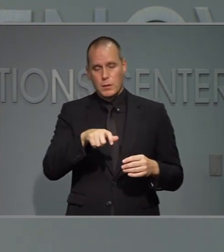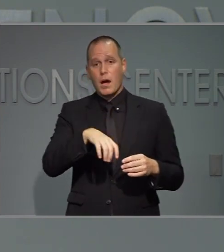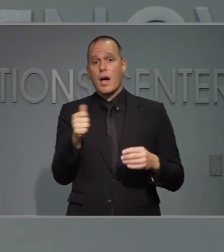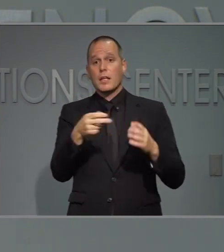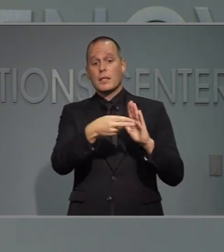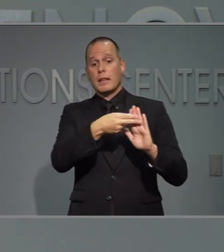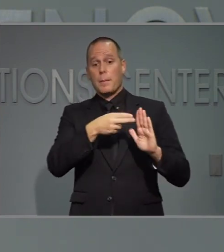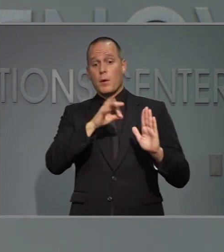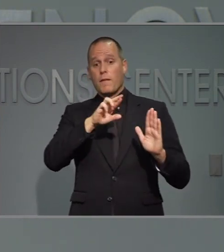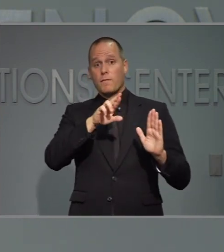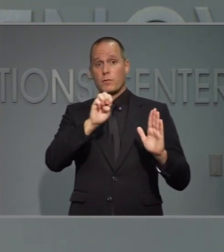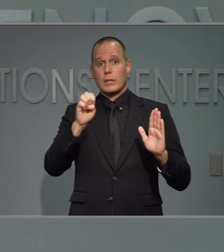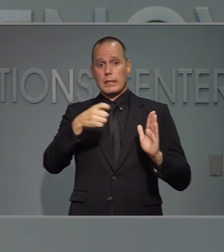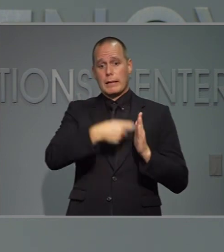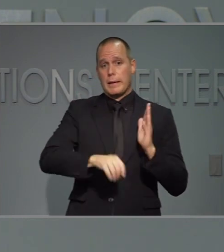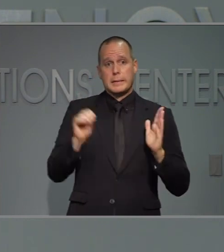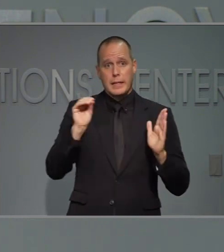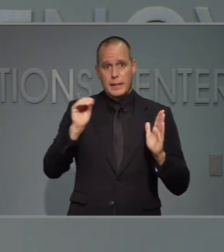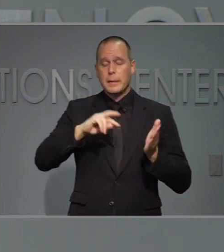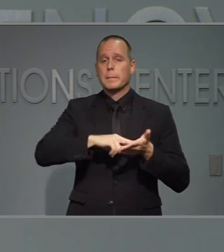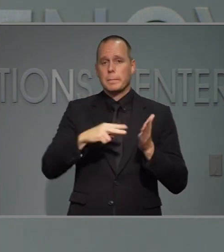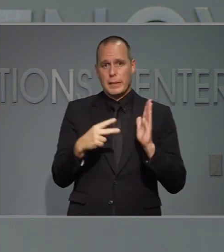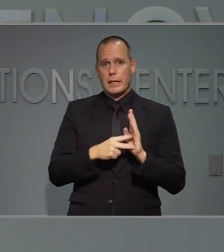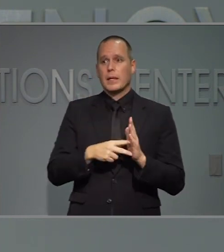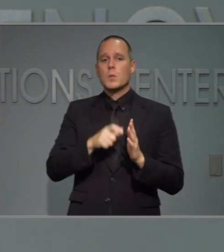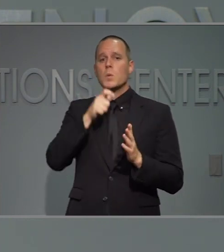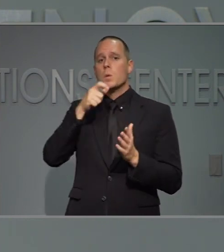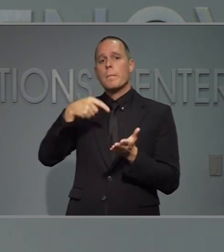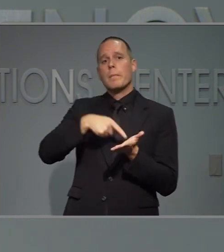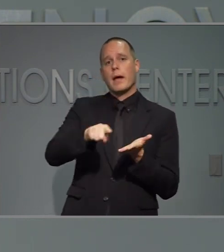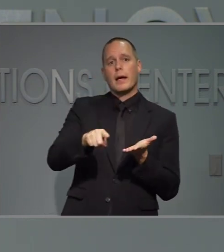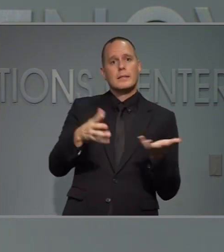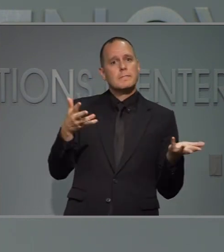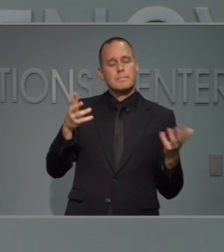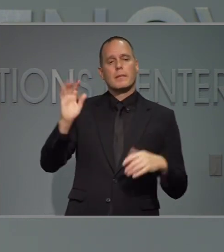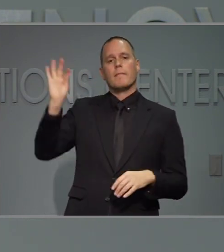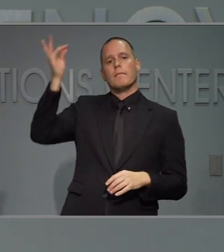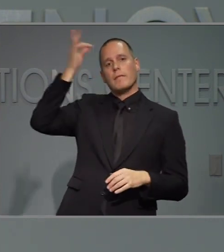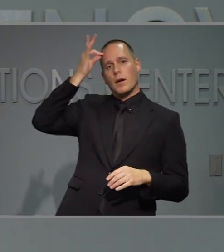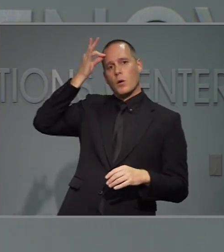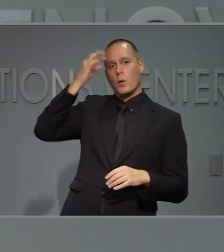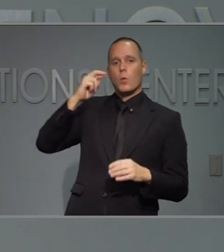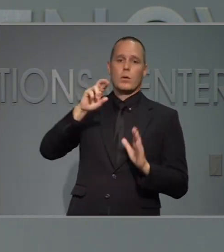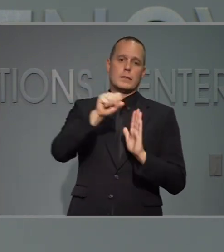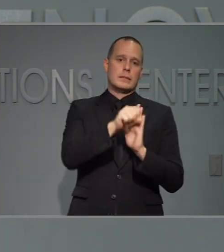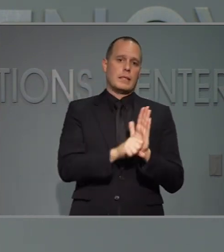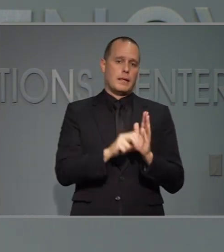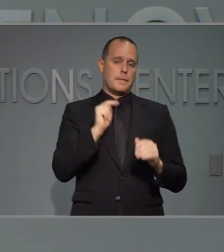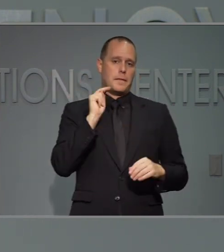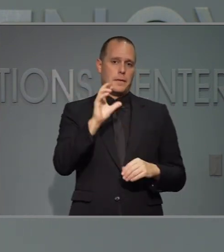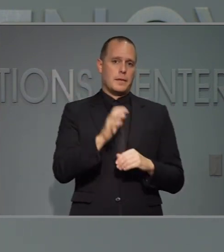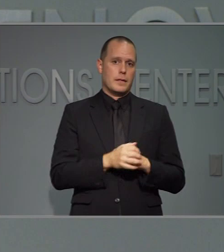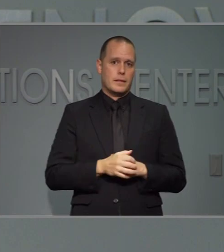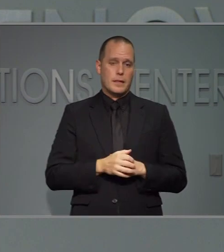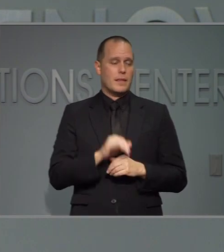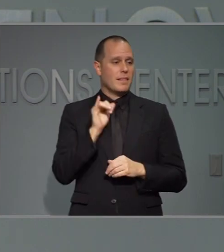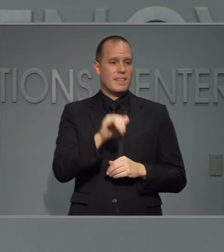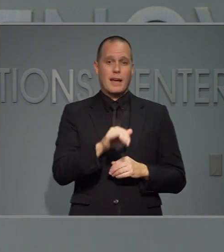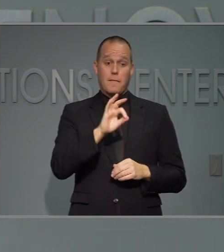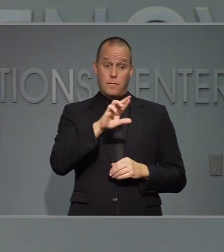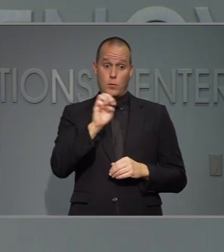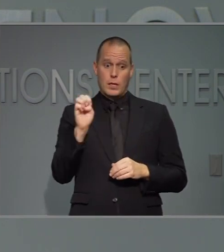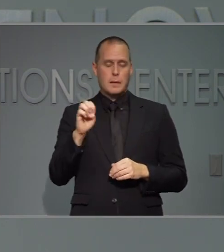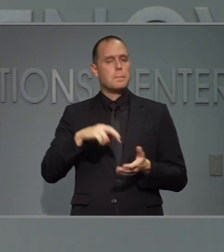al médico primero. Los hay sitios que tienen subvención del gobierno del estado o bien gobierno